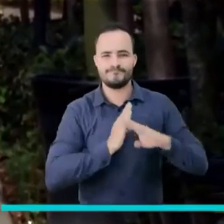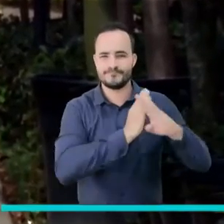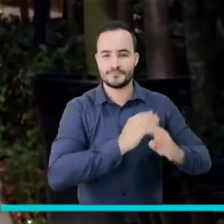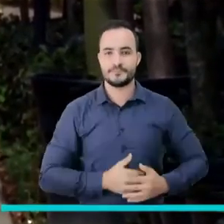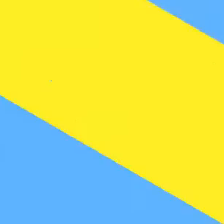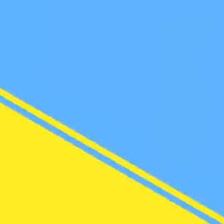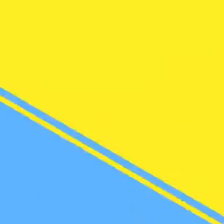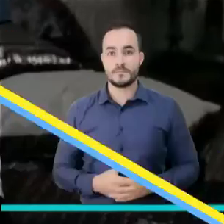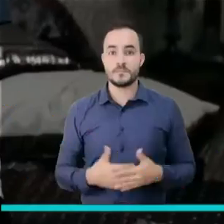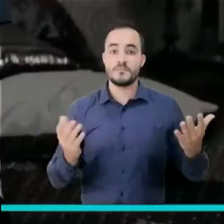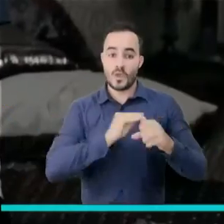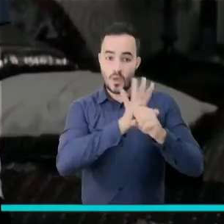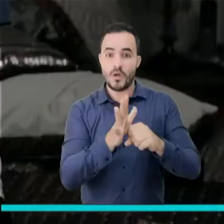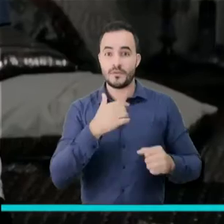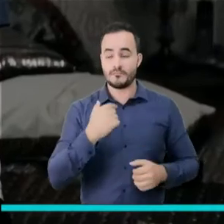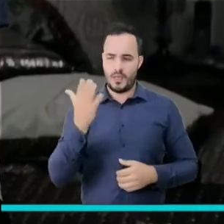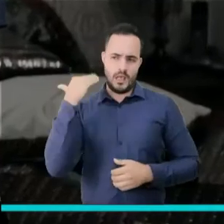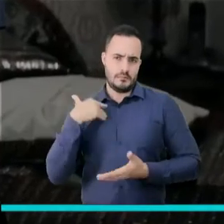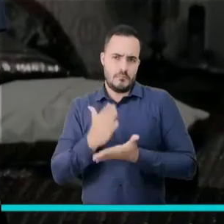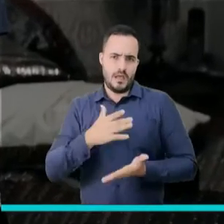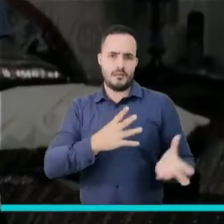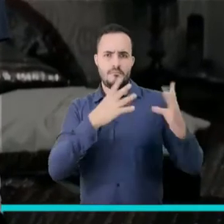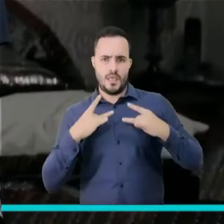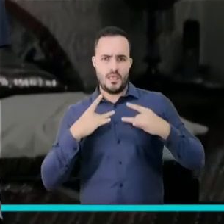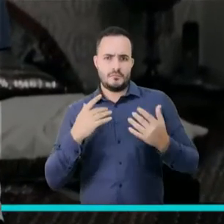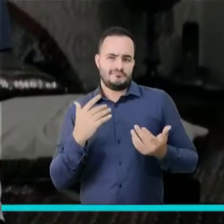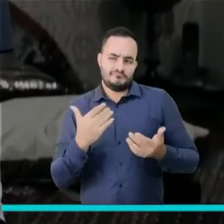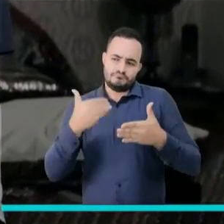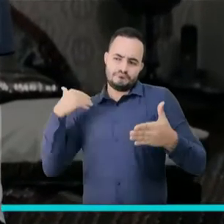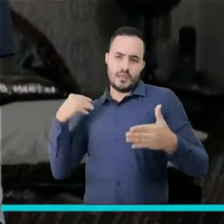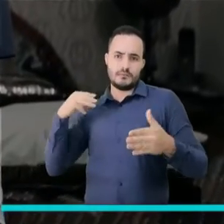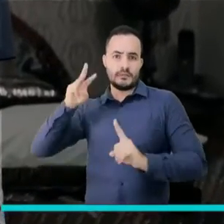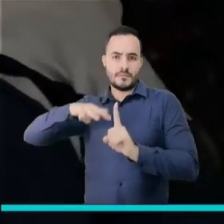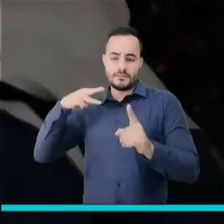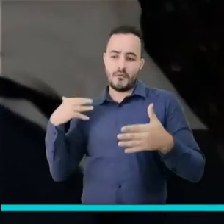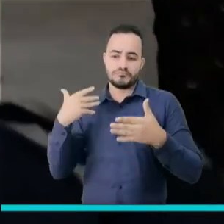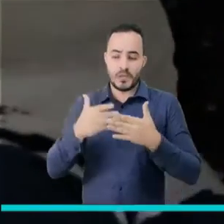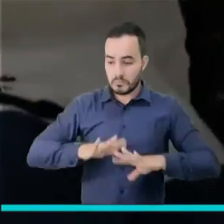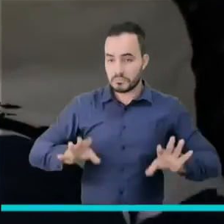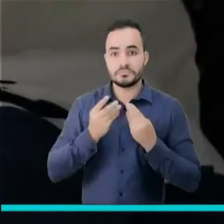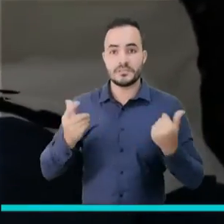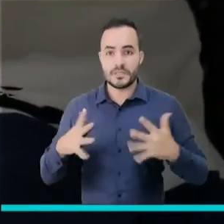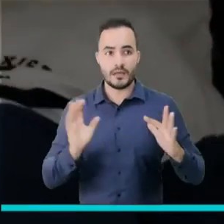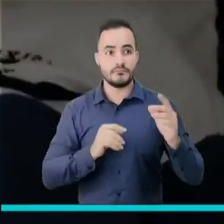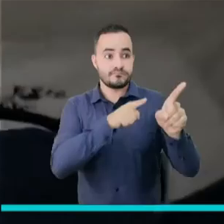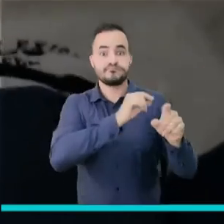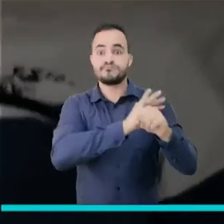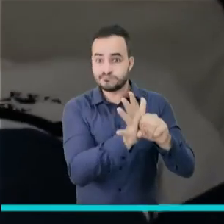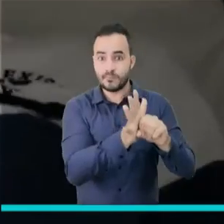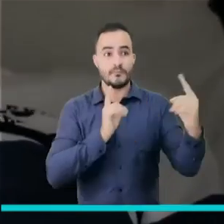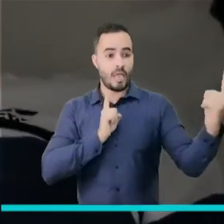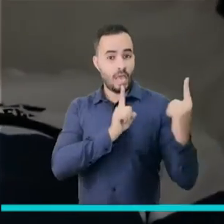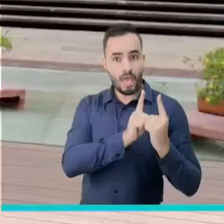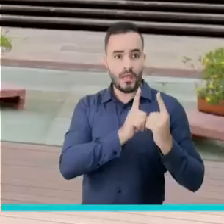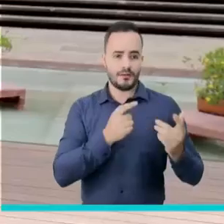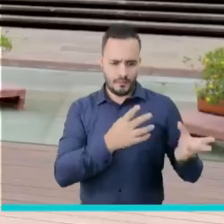repetir el contagio. El COVID repite, así que si yo tuve COVID hace más de tres meses y tengo contacto con un